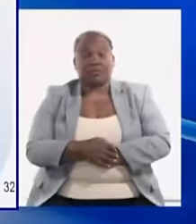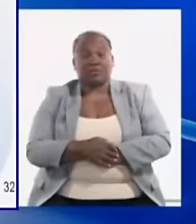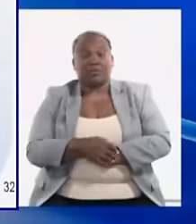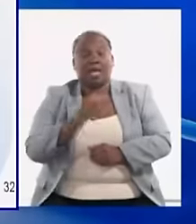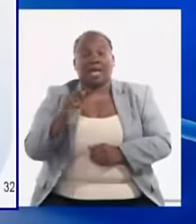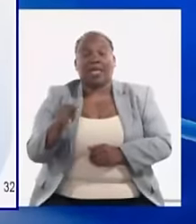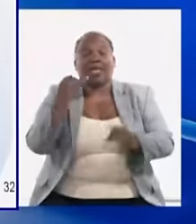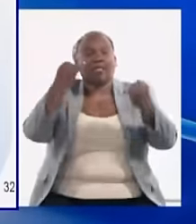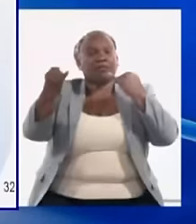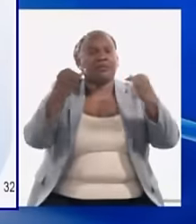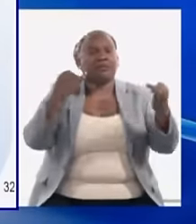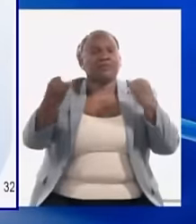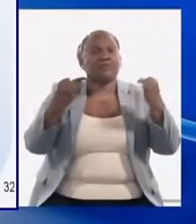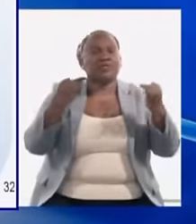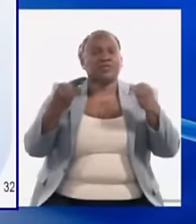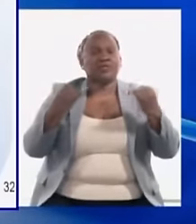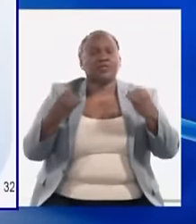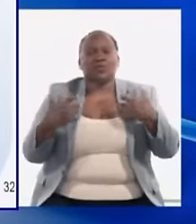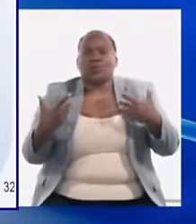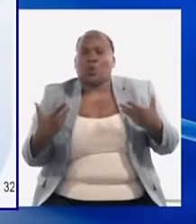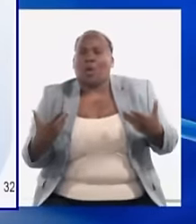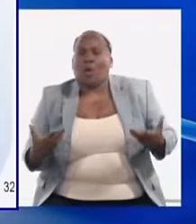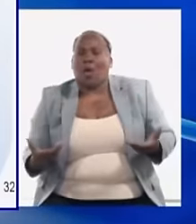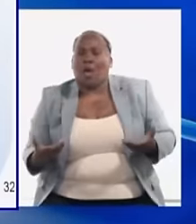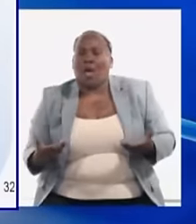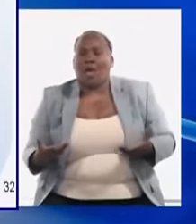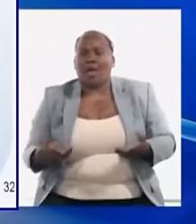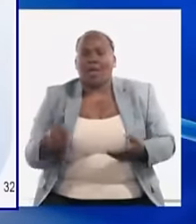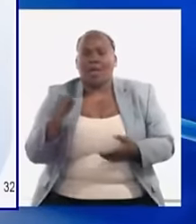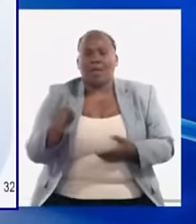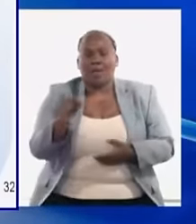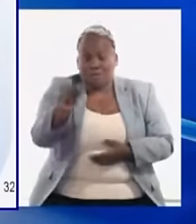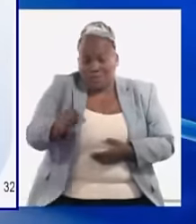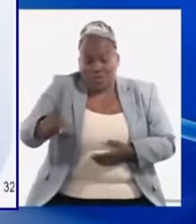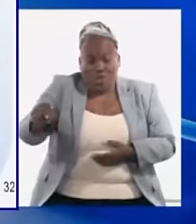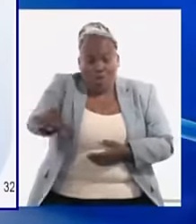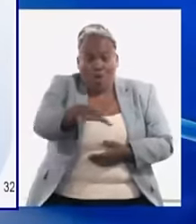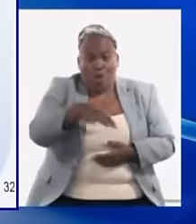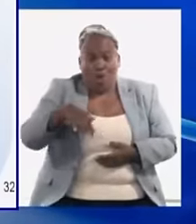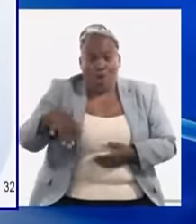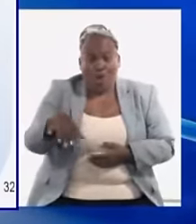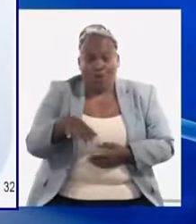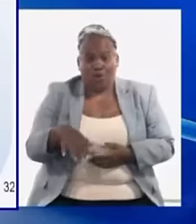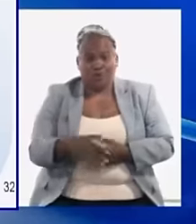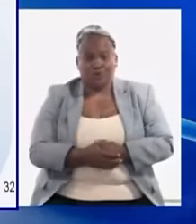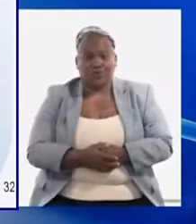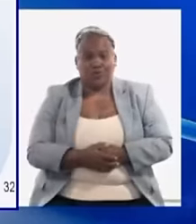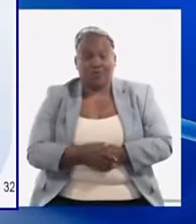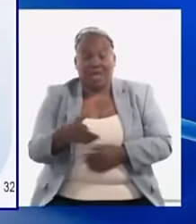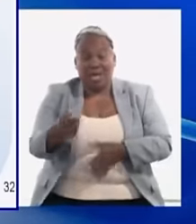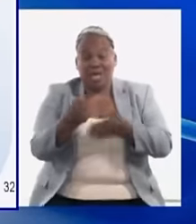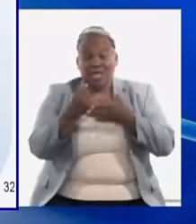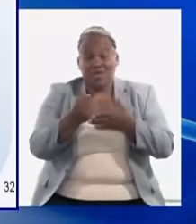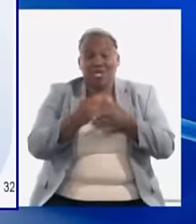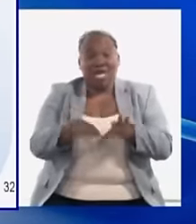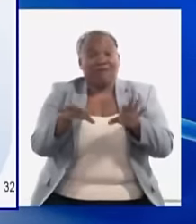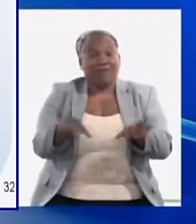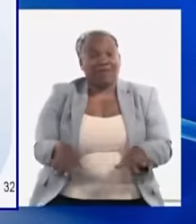identificación de cuáles son los vulnerables familias personas que permita nosotros evitar